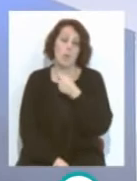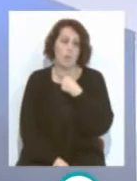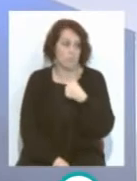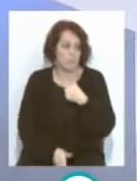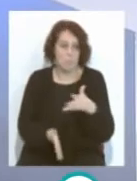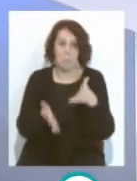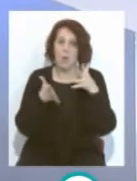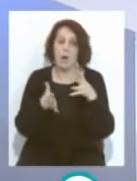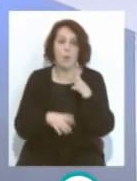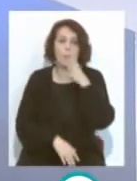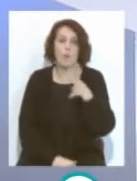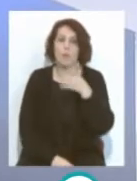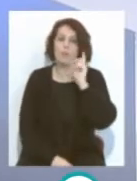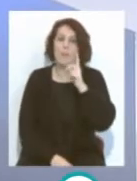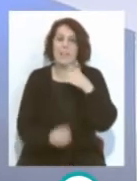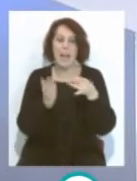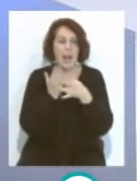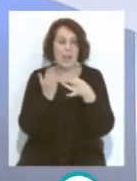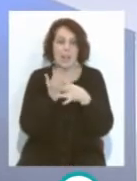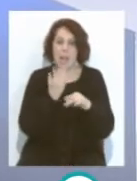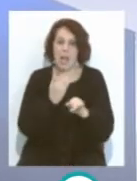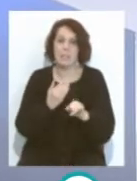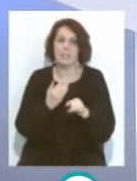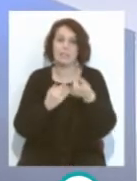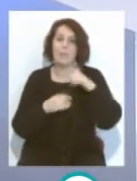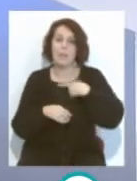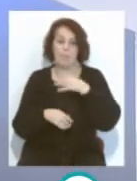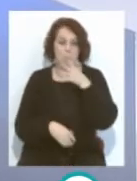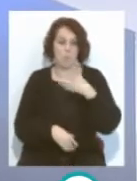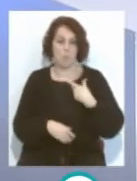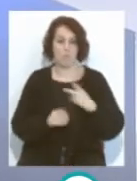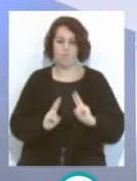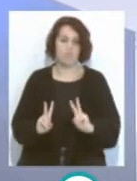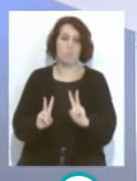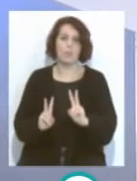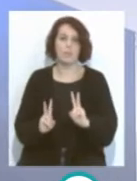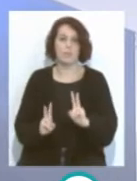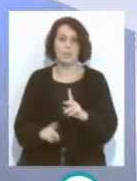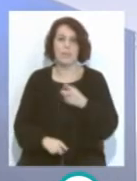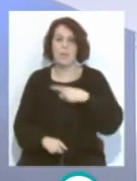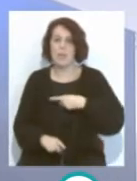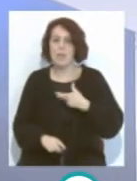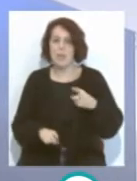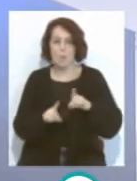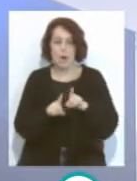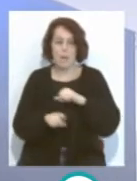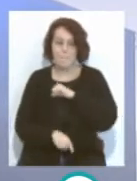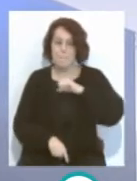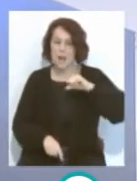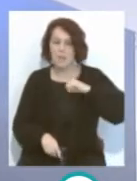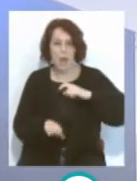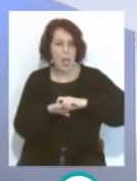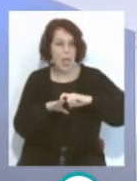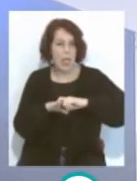encantando, no solamente por la calidad que tiene, por el desparpajo que tiene, sino la terrible personalidad